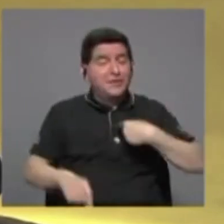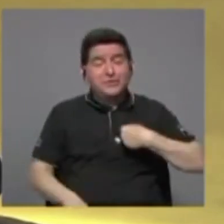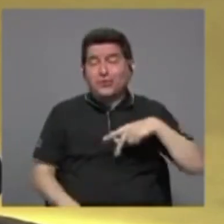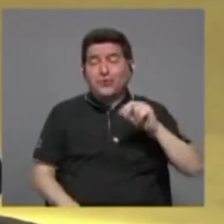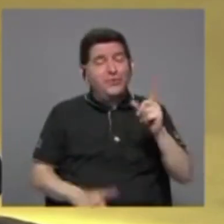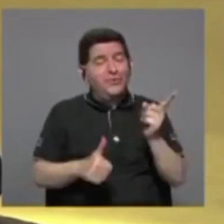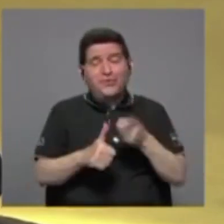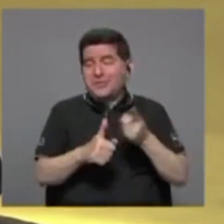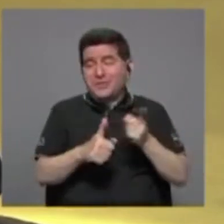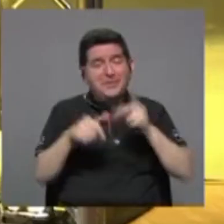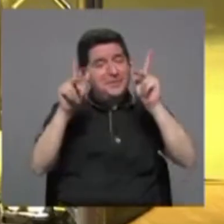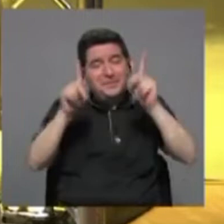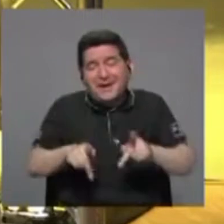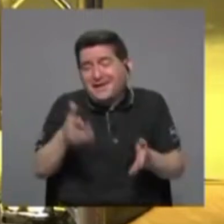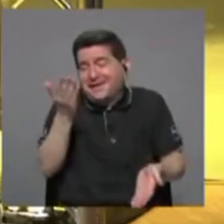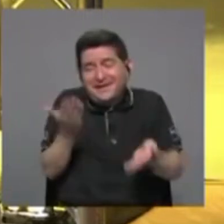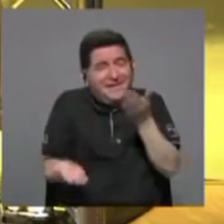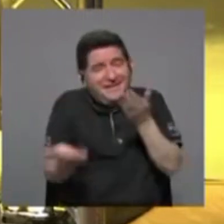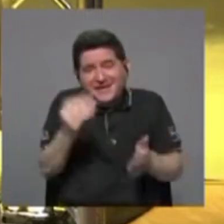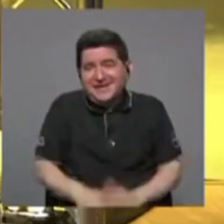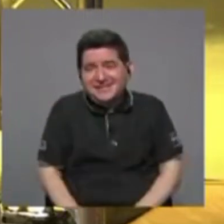estoy seguro que lamentablemente.